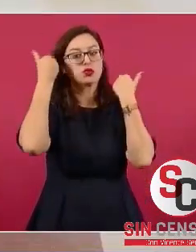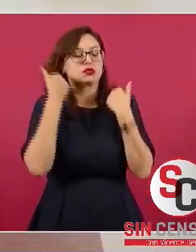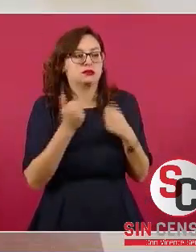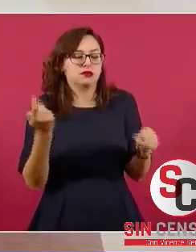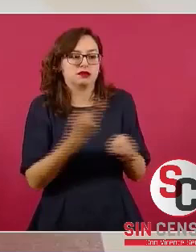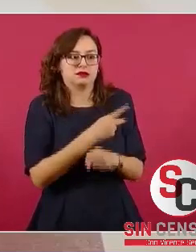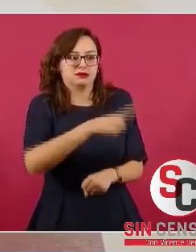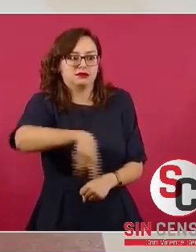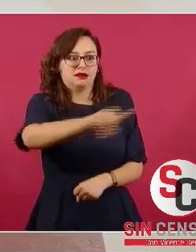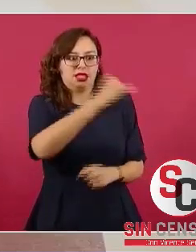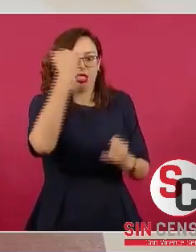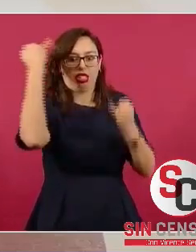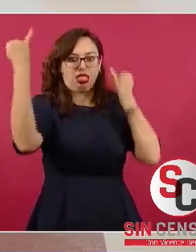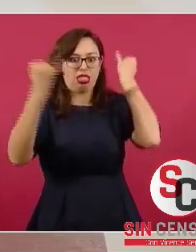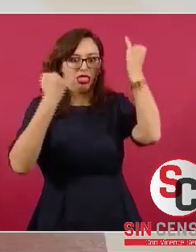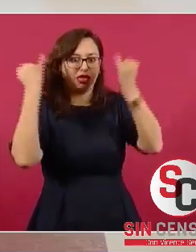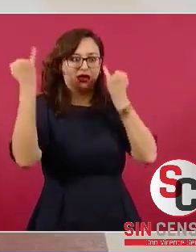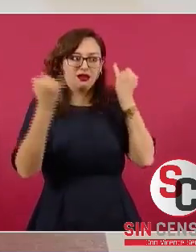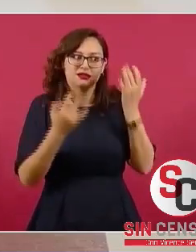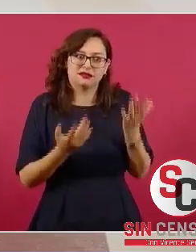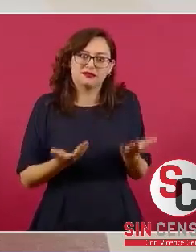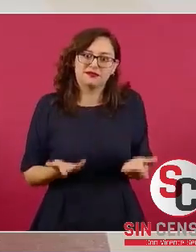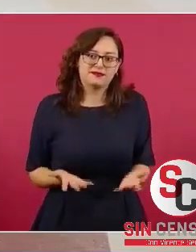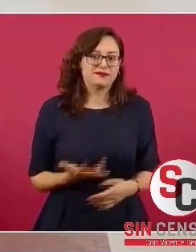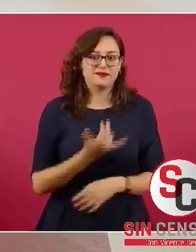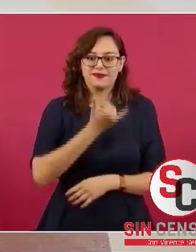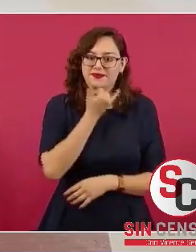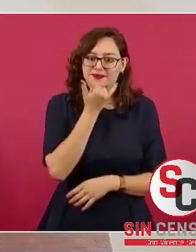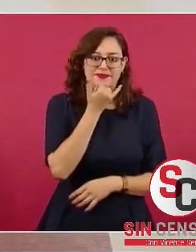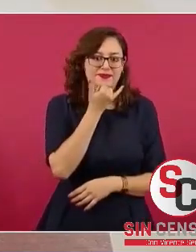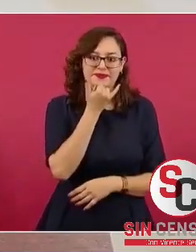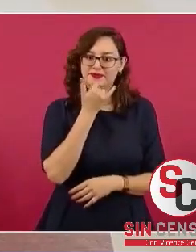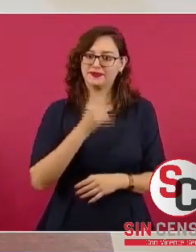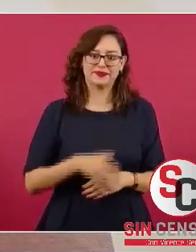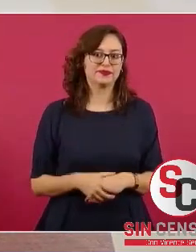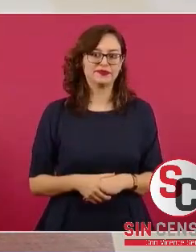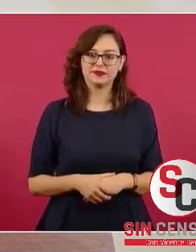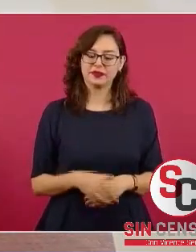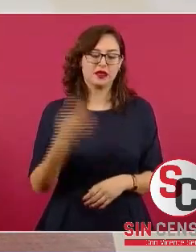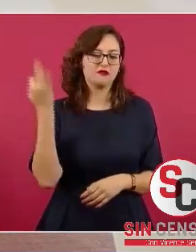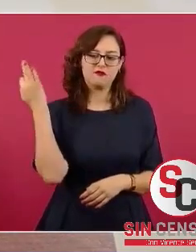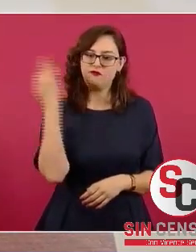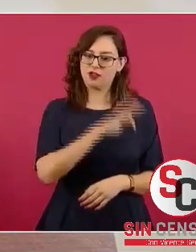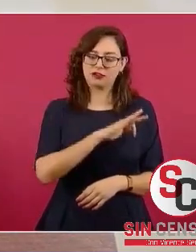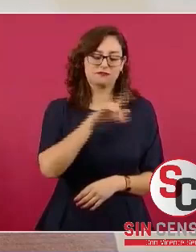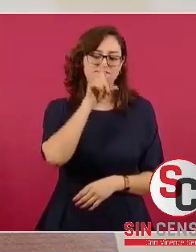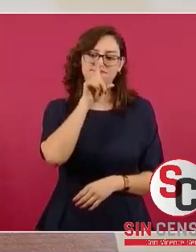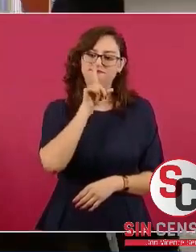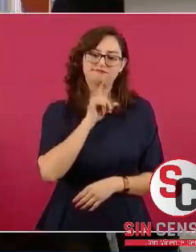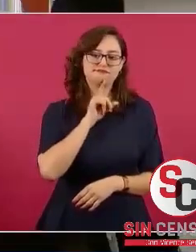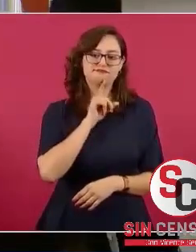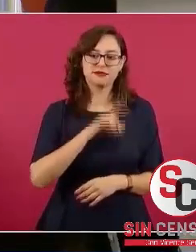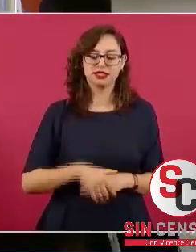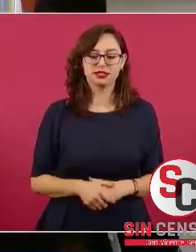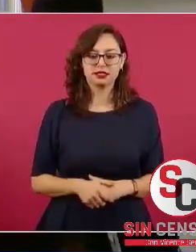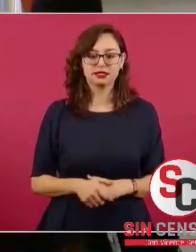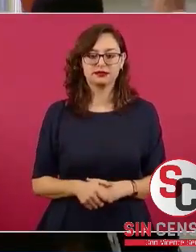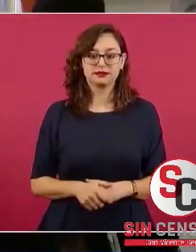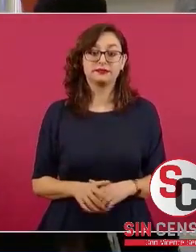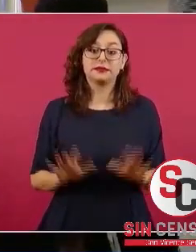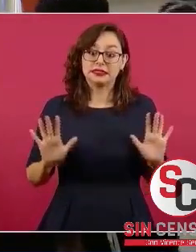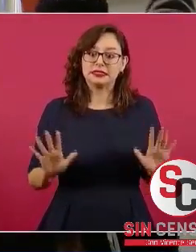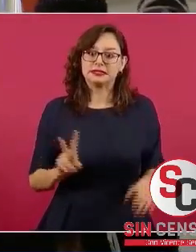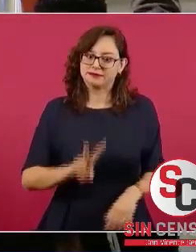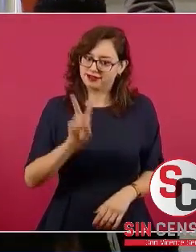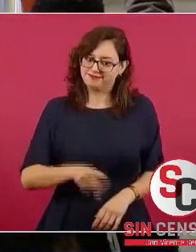personas, pero como decía el señor presidente, es falso y es calumnia. Y eso